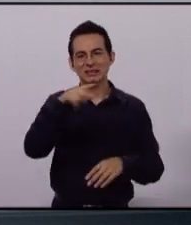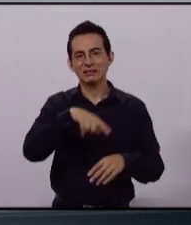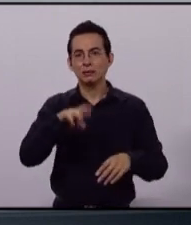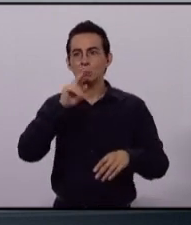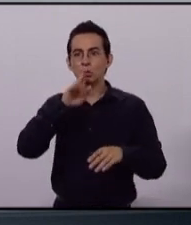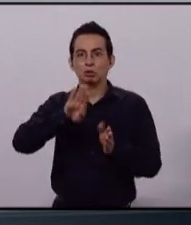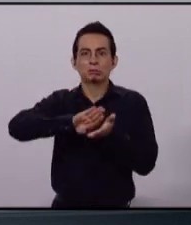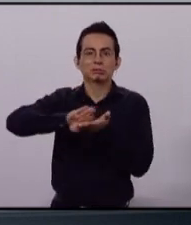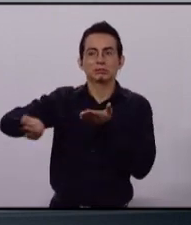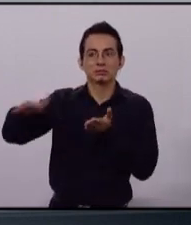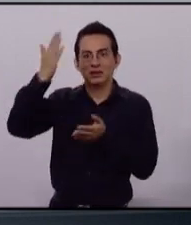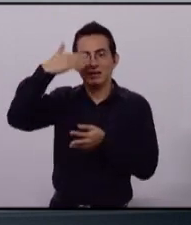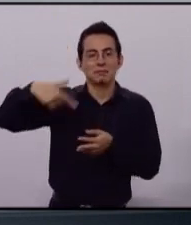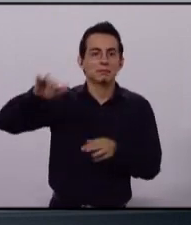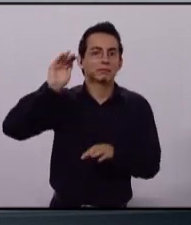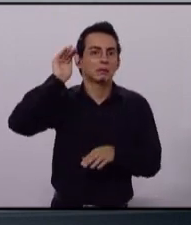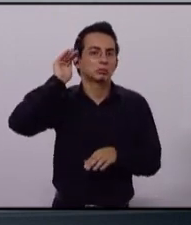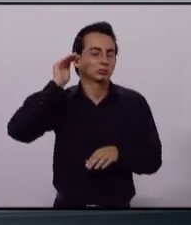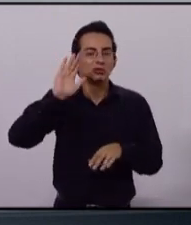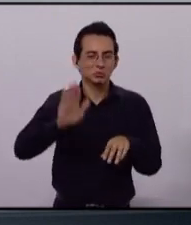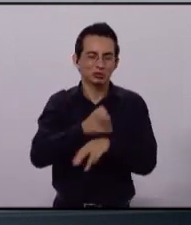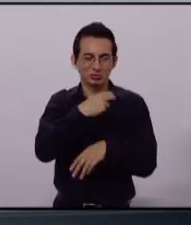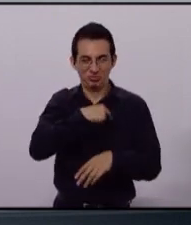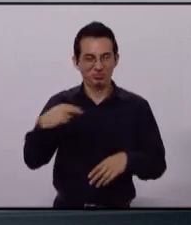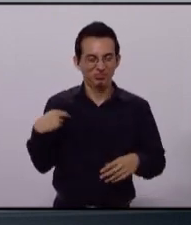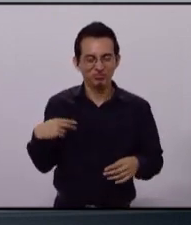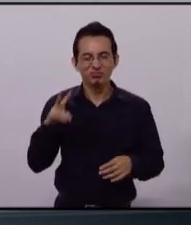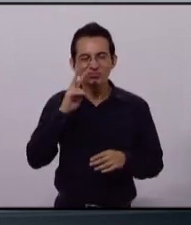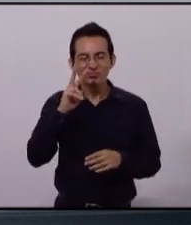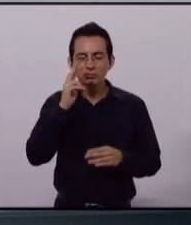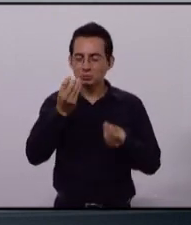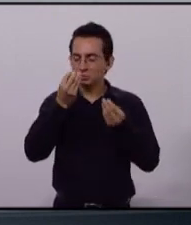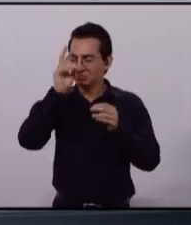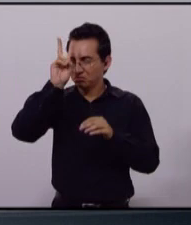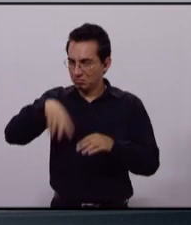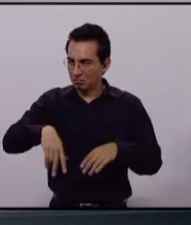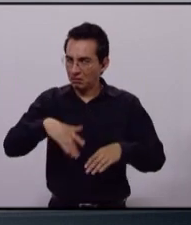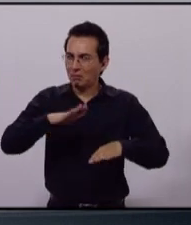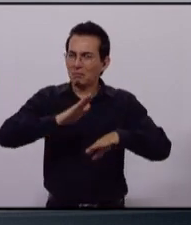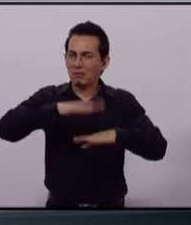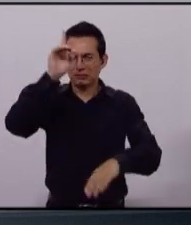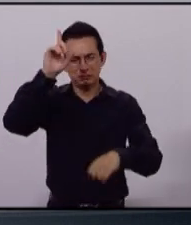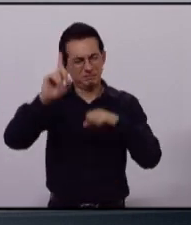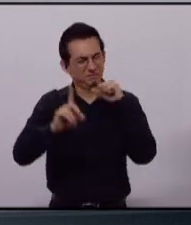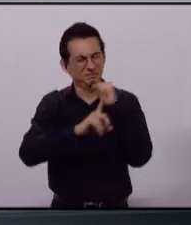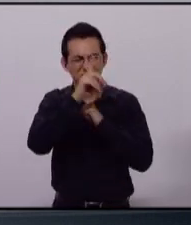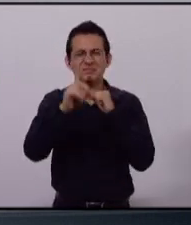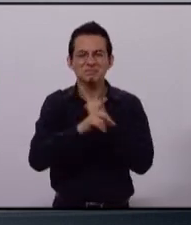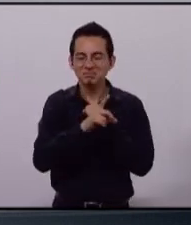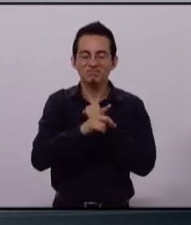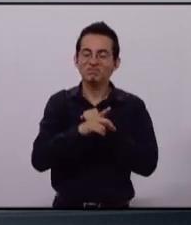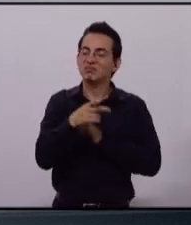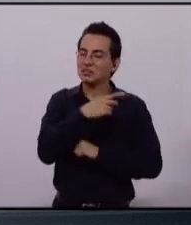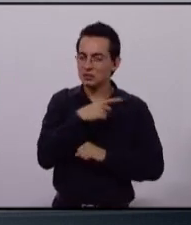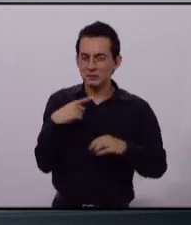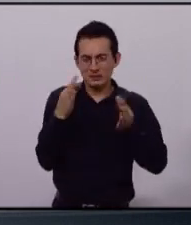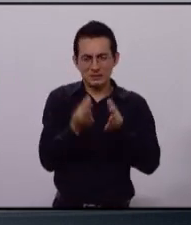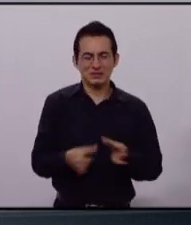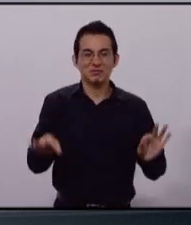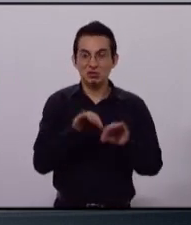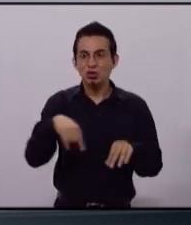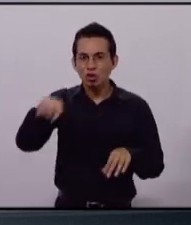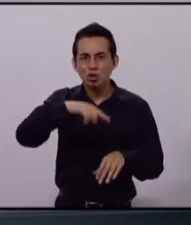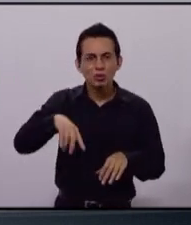cara a la ciudadanía. Mientras no reconozcamos el tamaño del problema, no lo vamos a poder resolver. El robo a